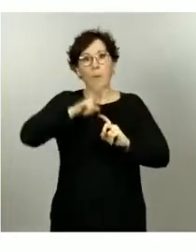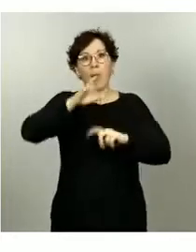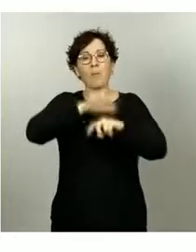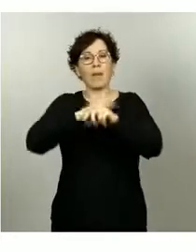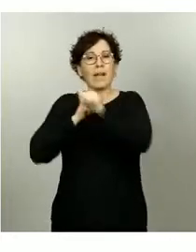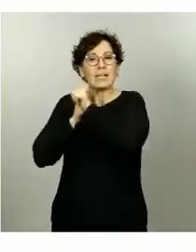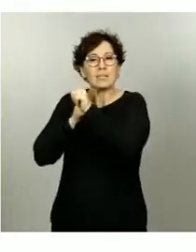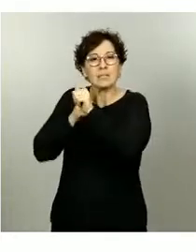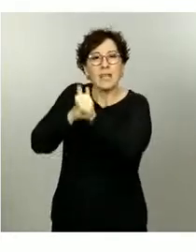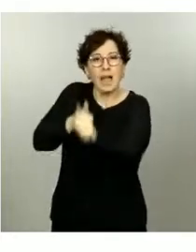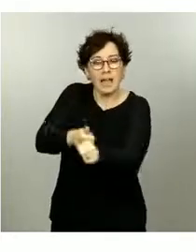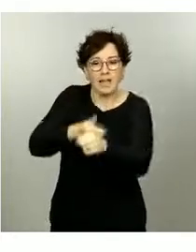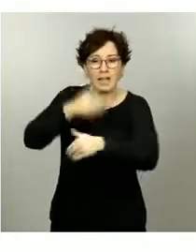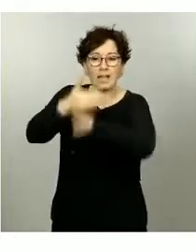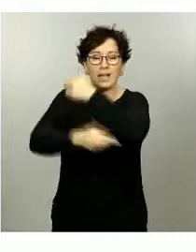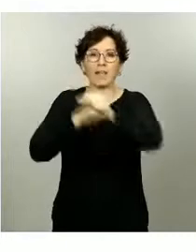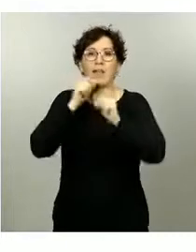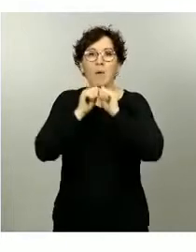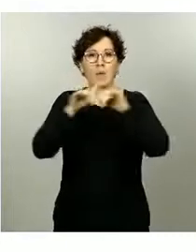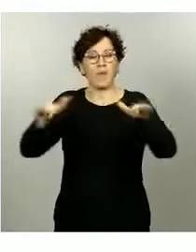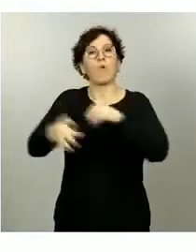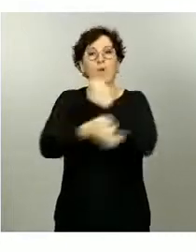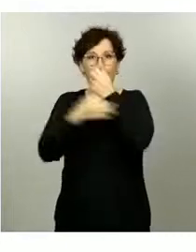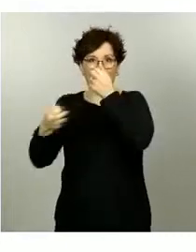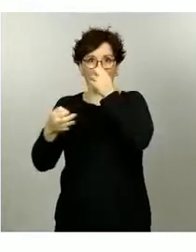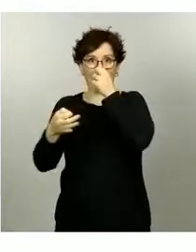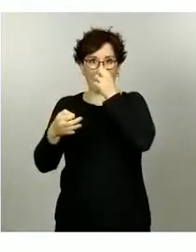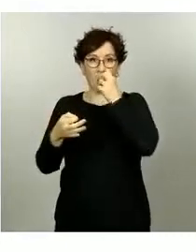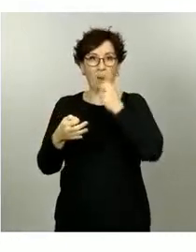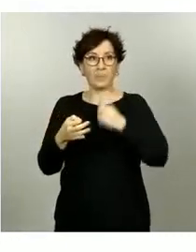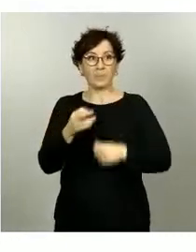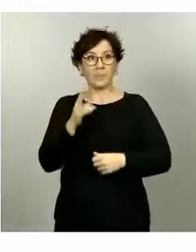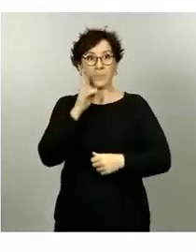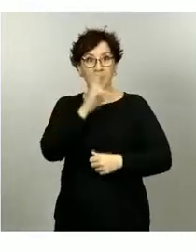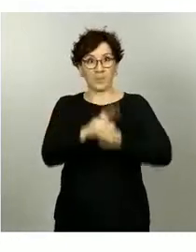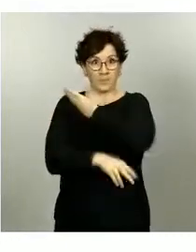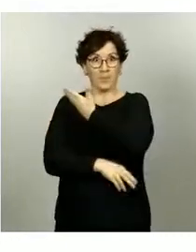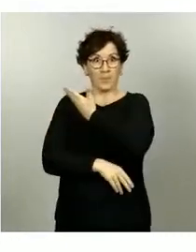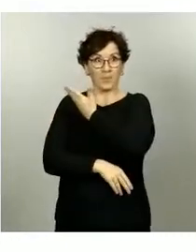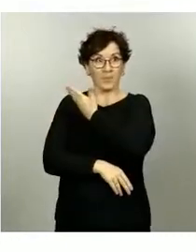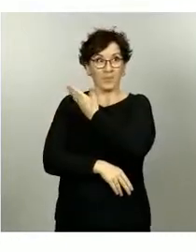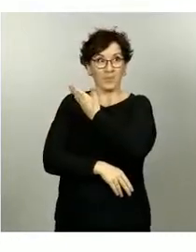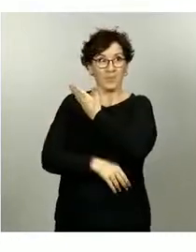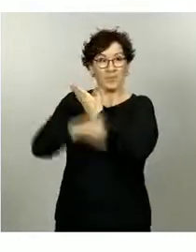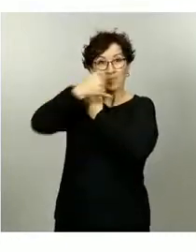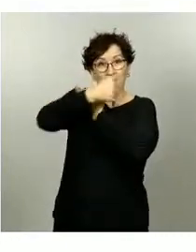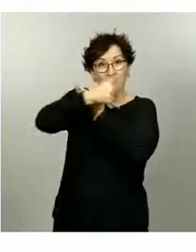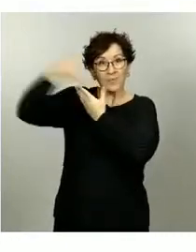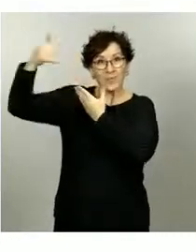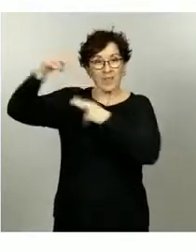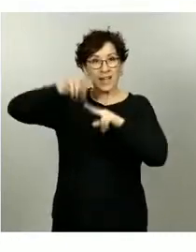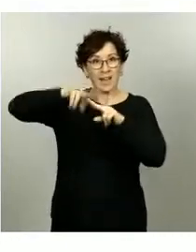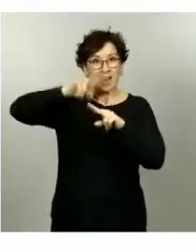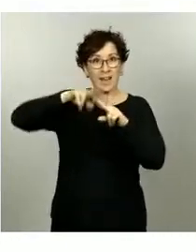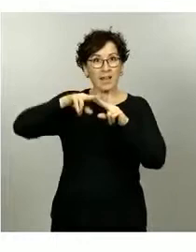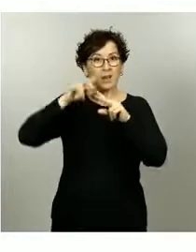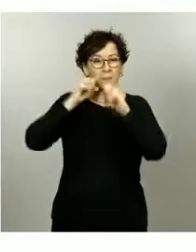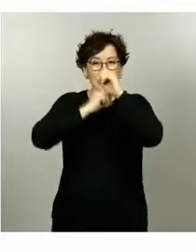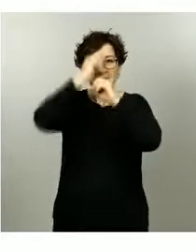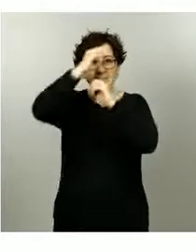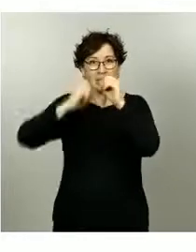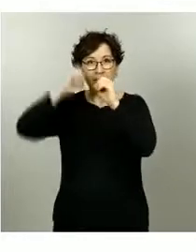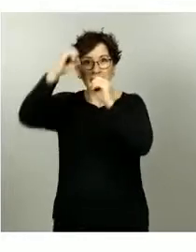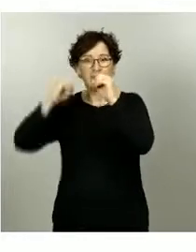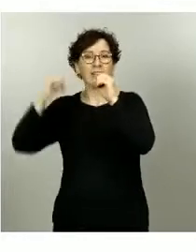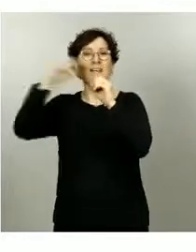nos ha servido lo que hemos detectado para seguir correctamente la epidemia. Si ven, el que estén todos alineados